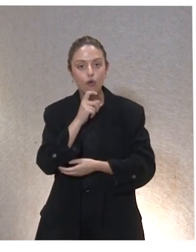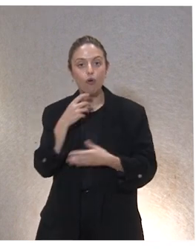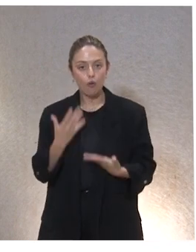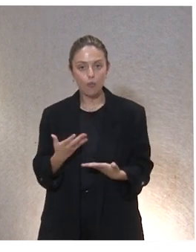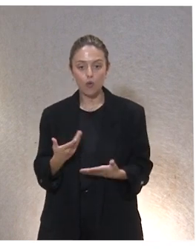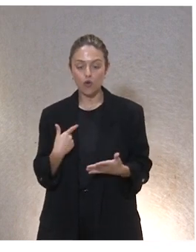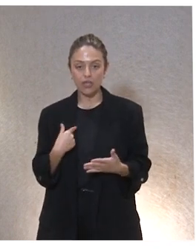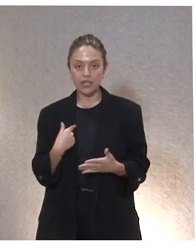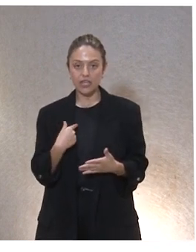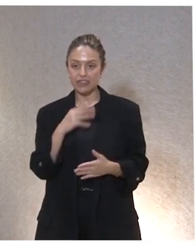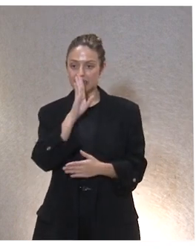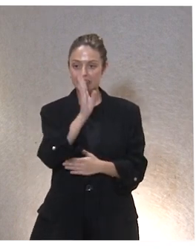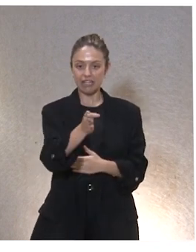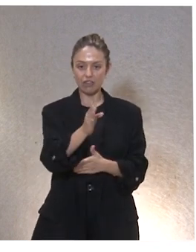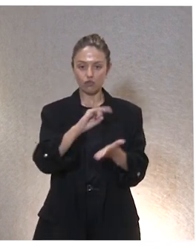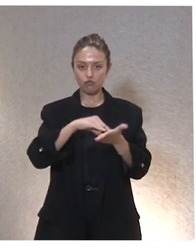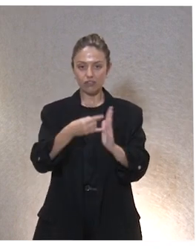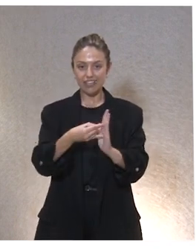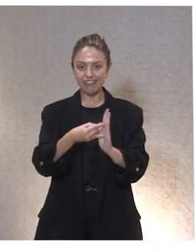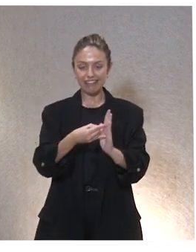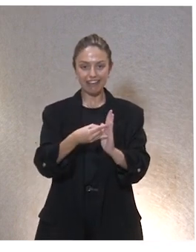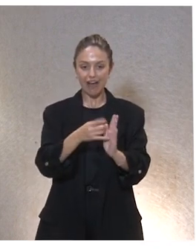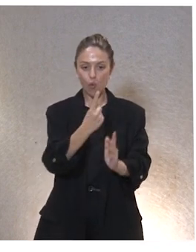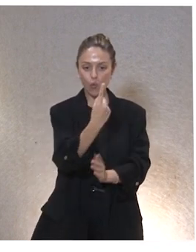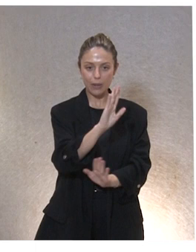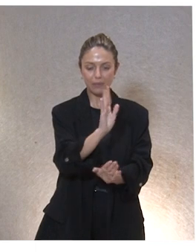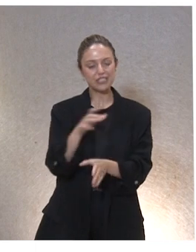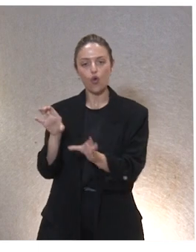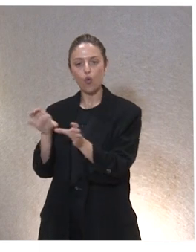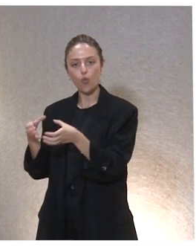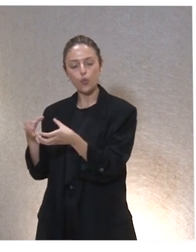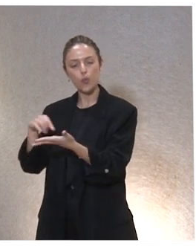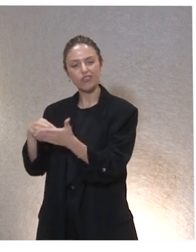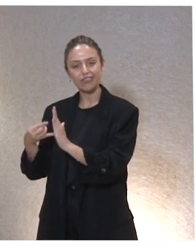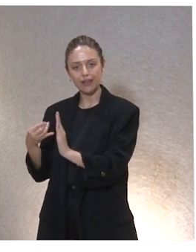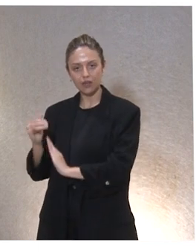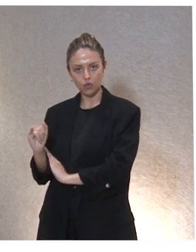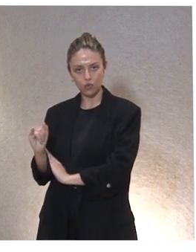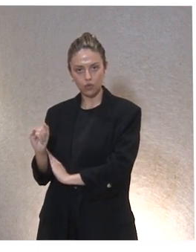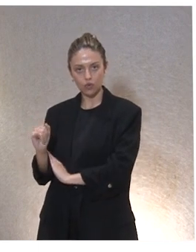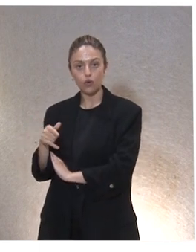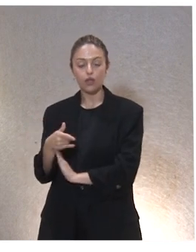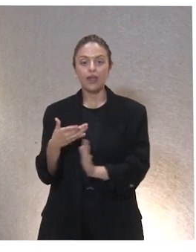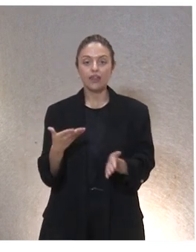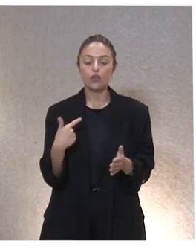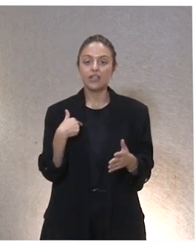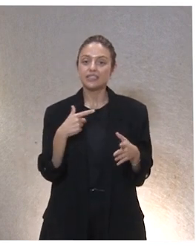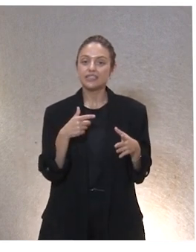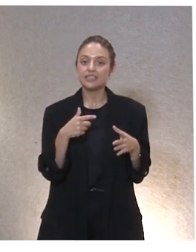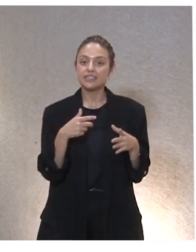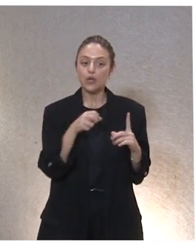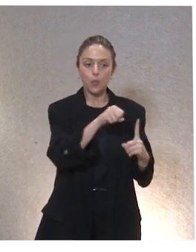una dirección técnica, hay un equipo técnico, con lo cual sí que es verdad que se escucha desde muchas